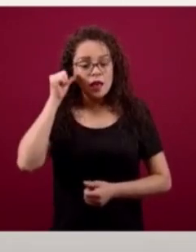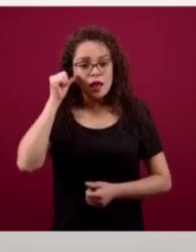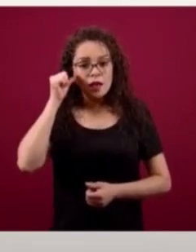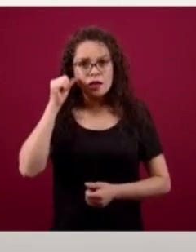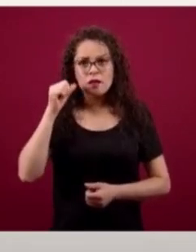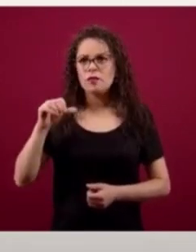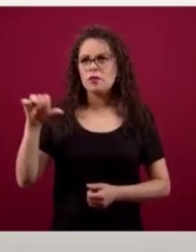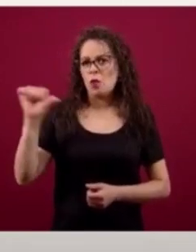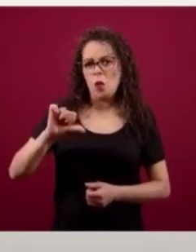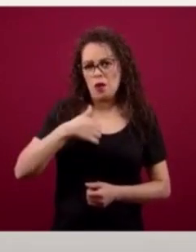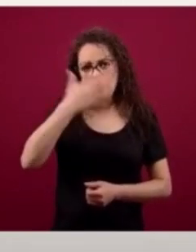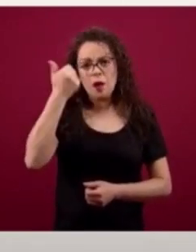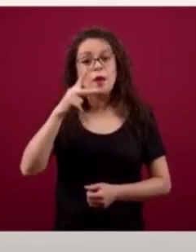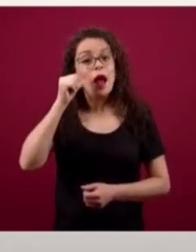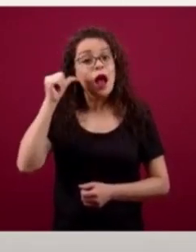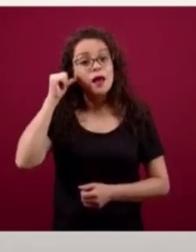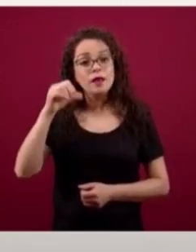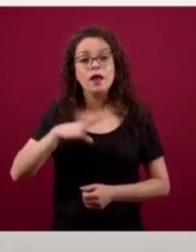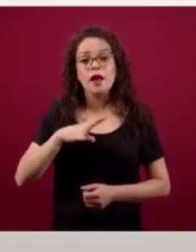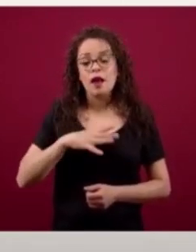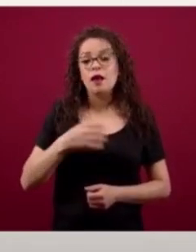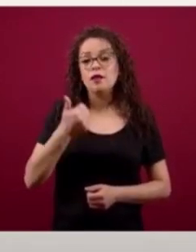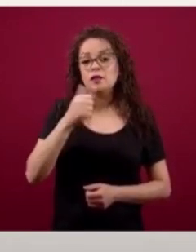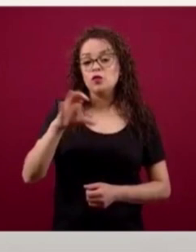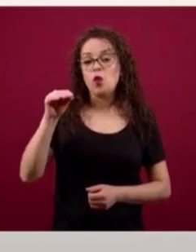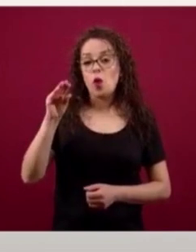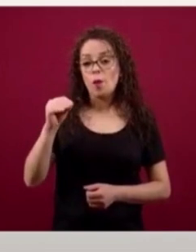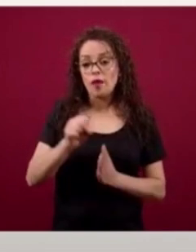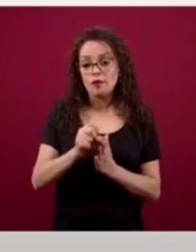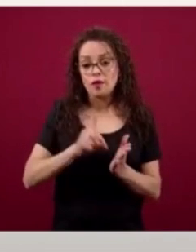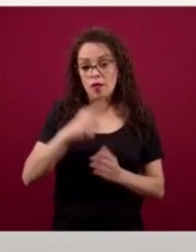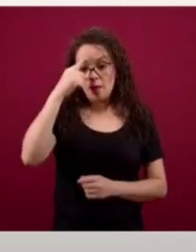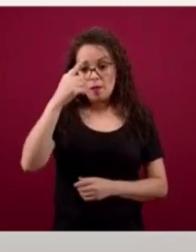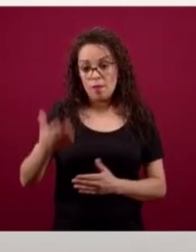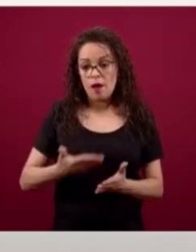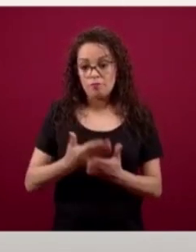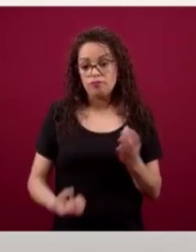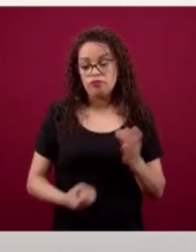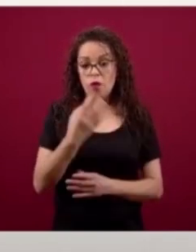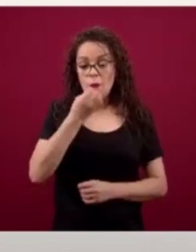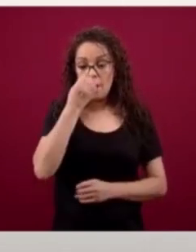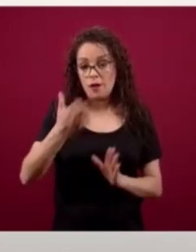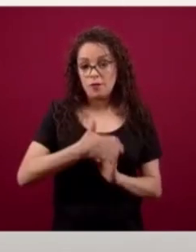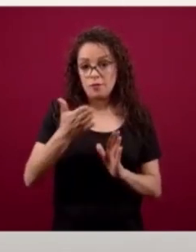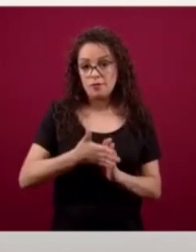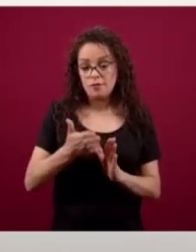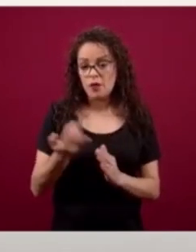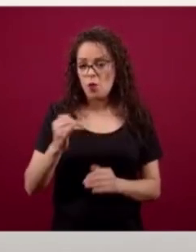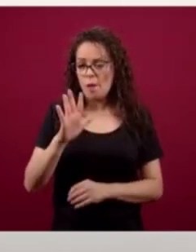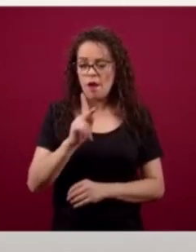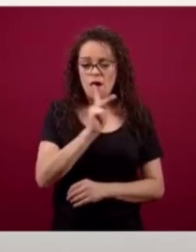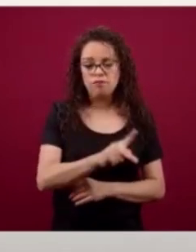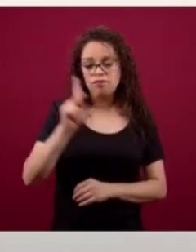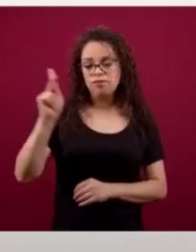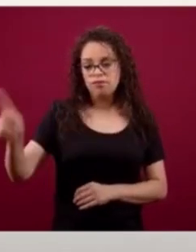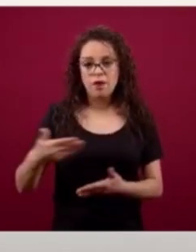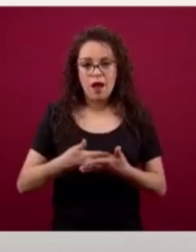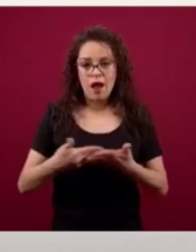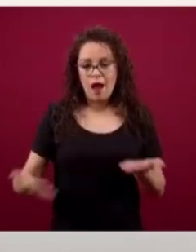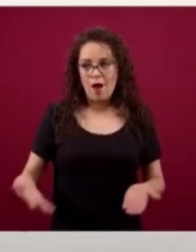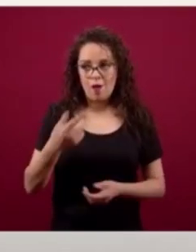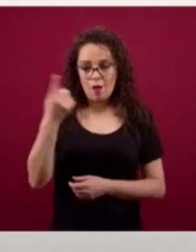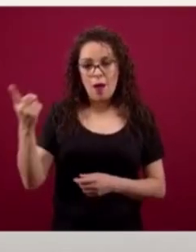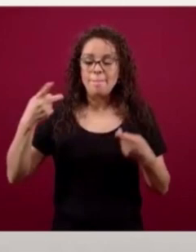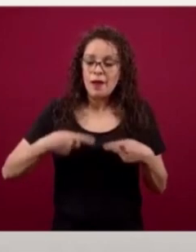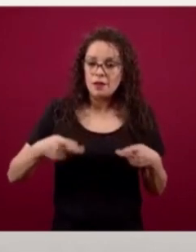para nuevas escuelas en condiciones muy semejantes a las de ahora, de personas, de comunidades que donan